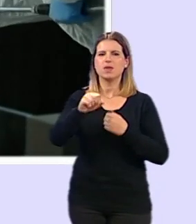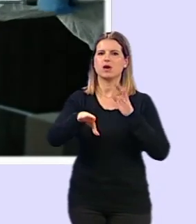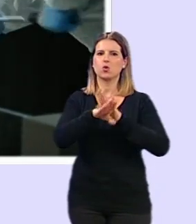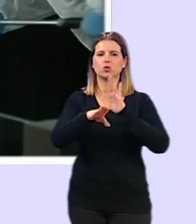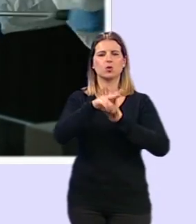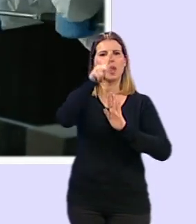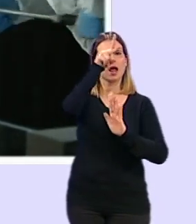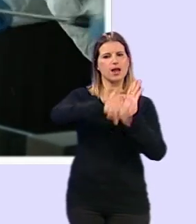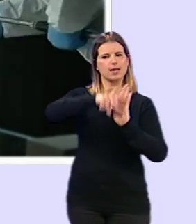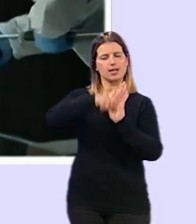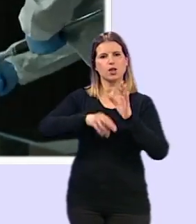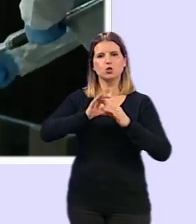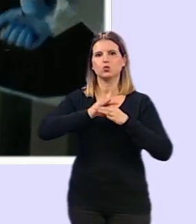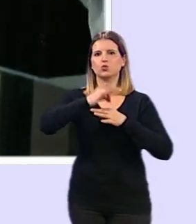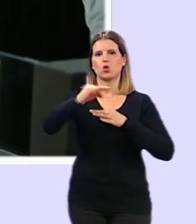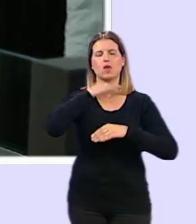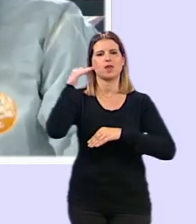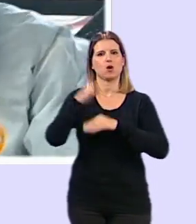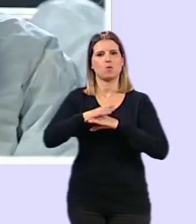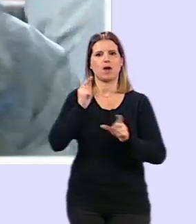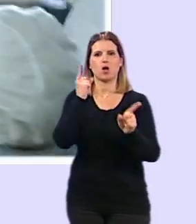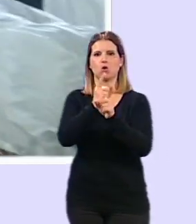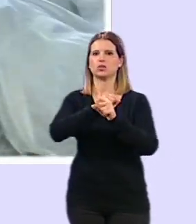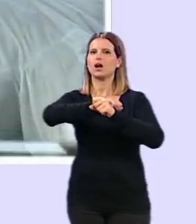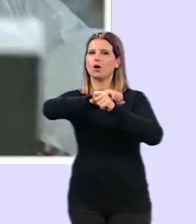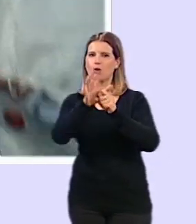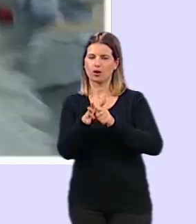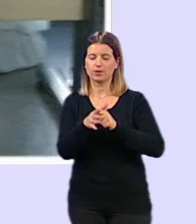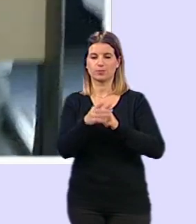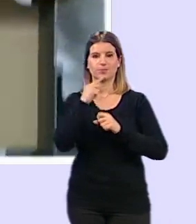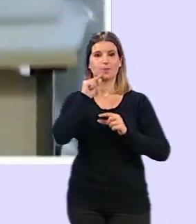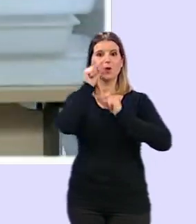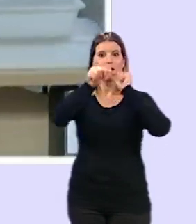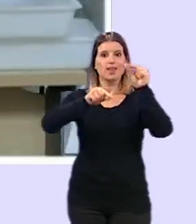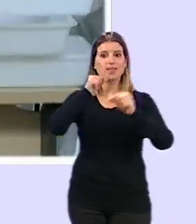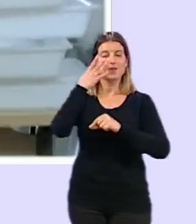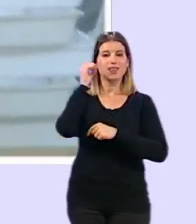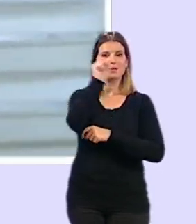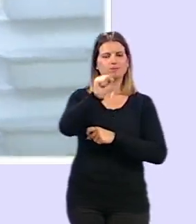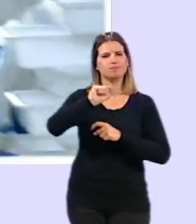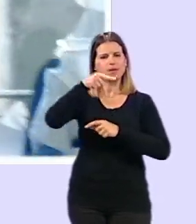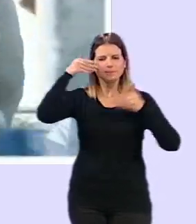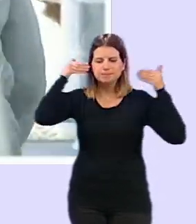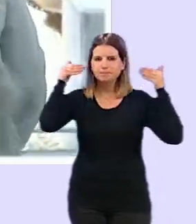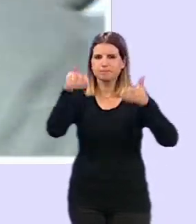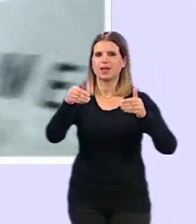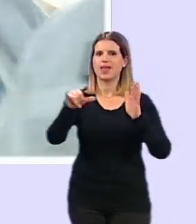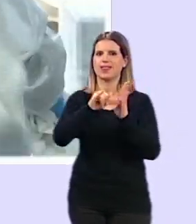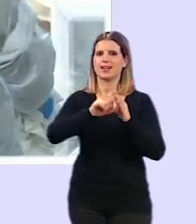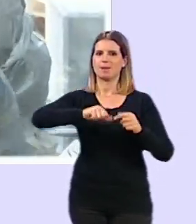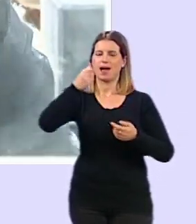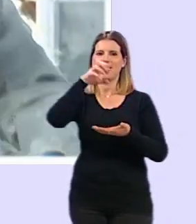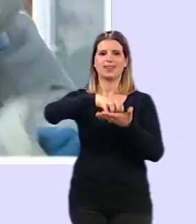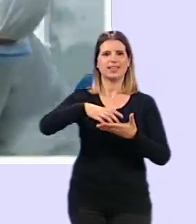procedimiento de limpieza diaria frente a la pandemia generada por el coronavirus. La desinfección se centrará en las zonas próximas a centros sanitarios,